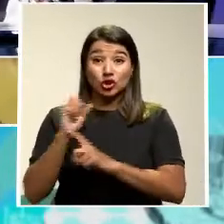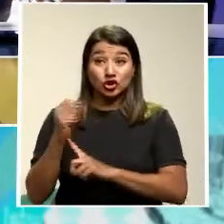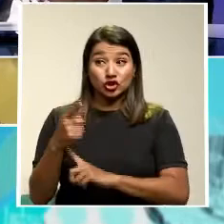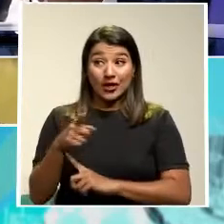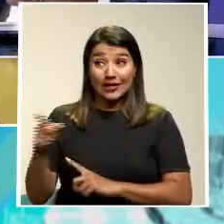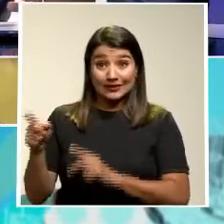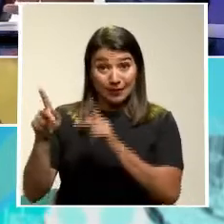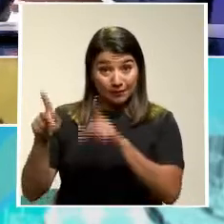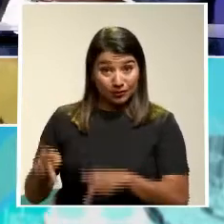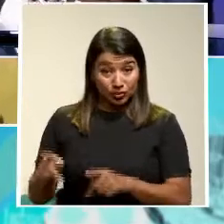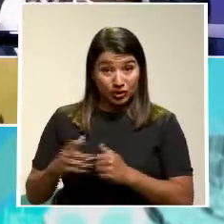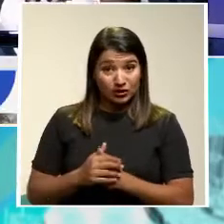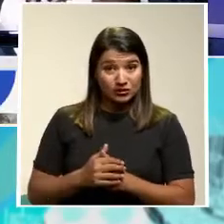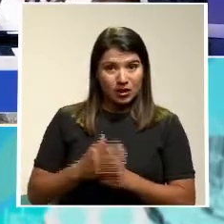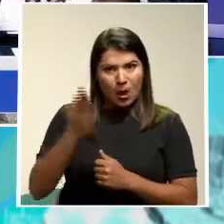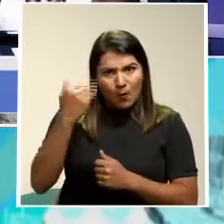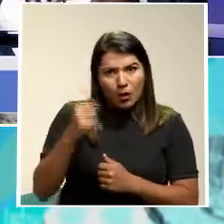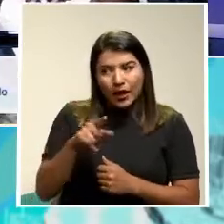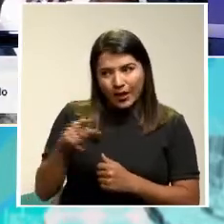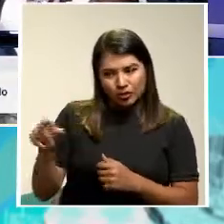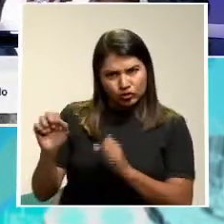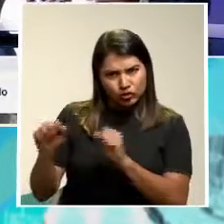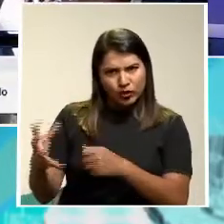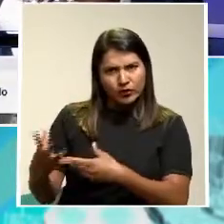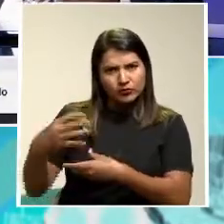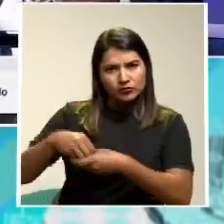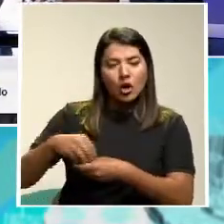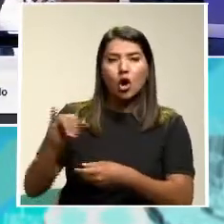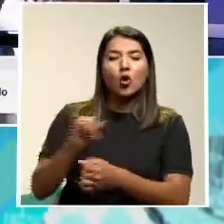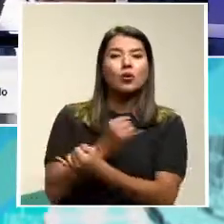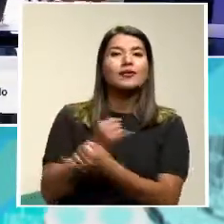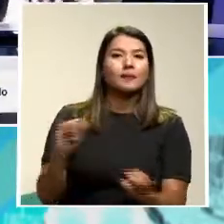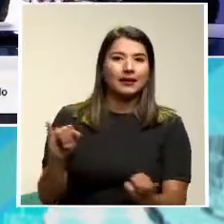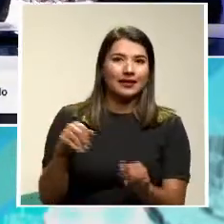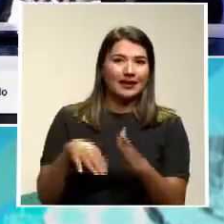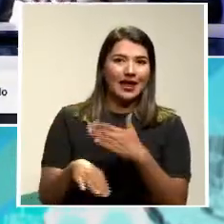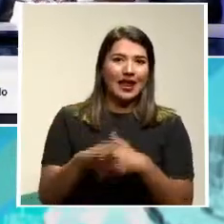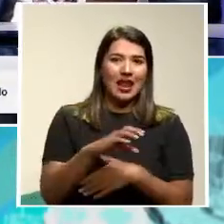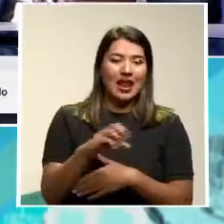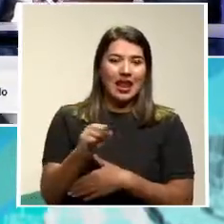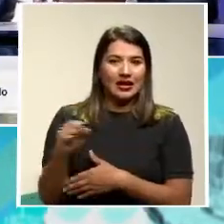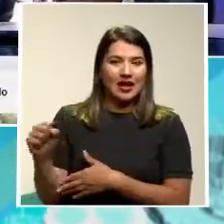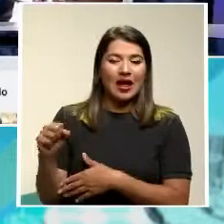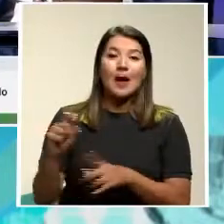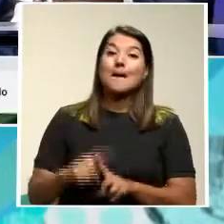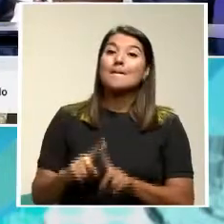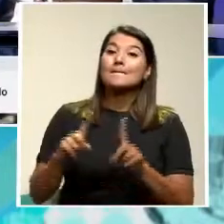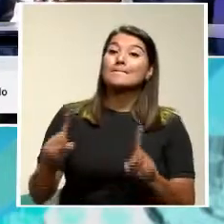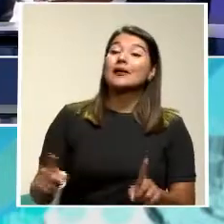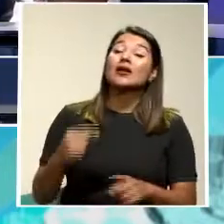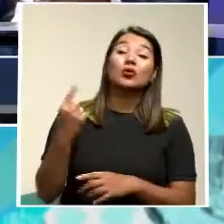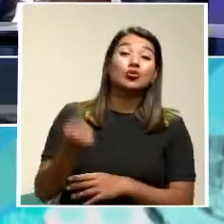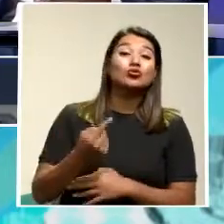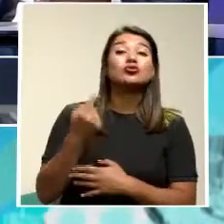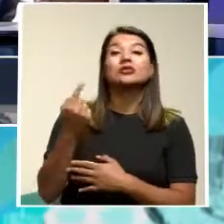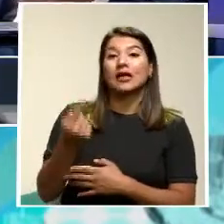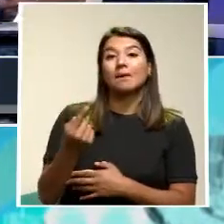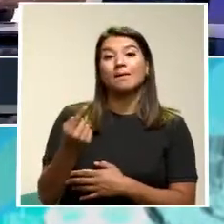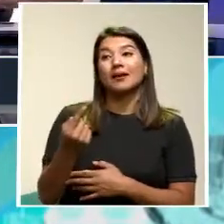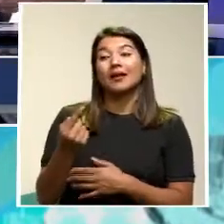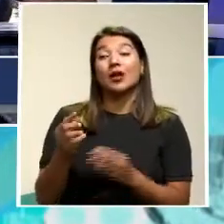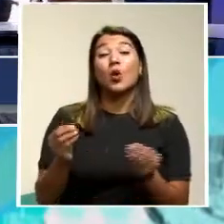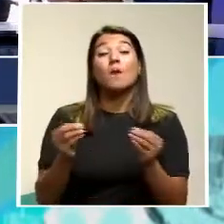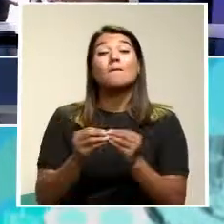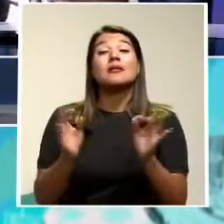Porque pueden incluirse Como autónomos Perfectamente Y inscribirse en la caja Pero siempre Lo que va a prevalecer Es el contrato de realidad